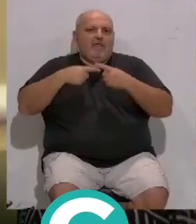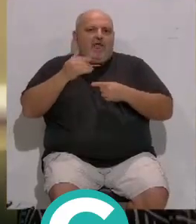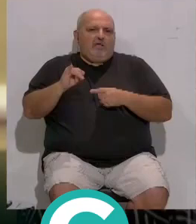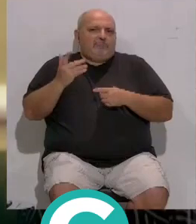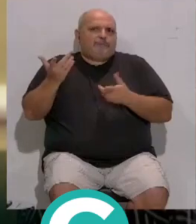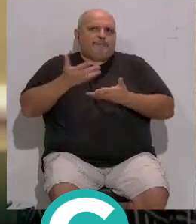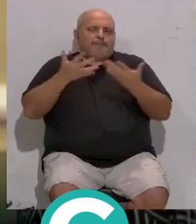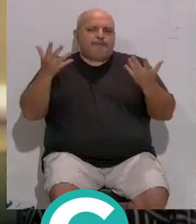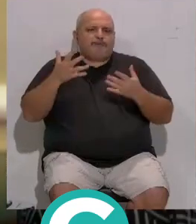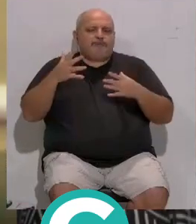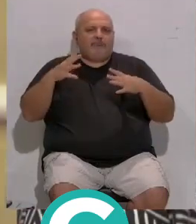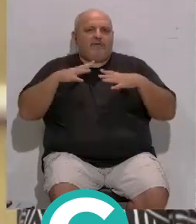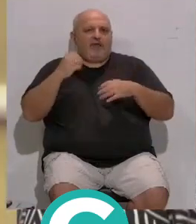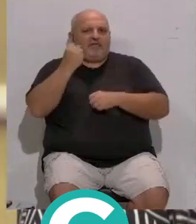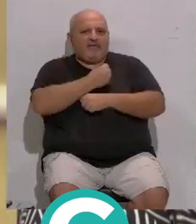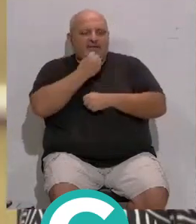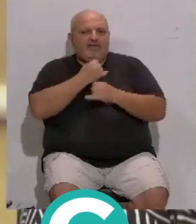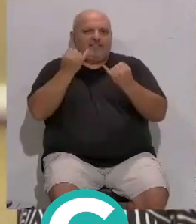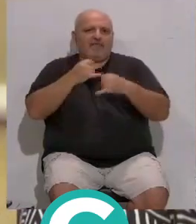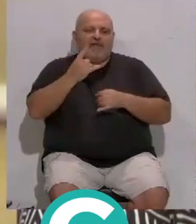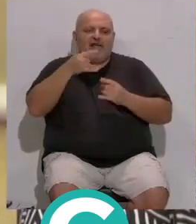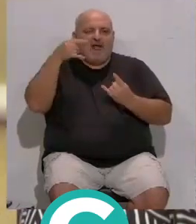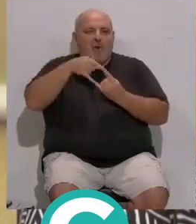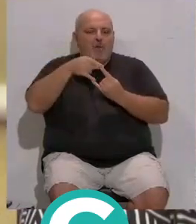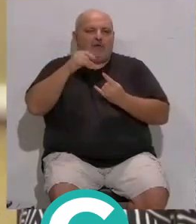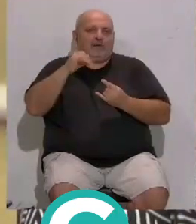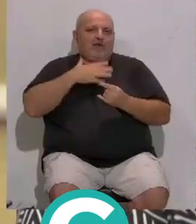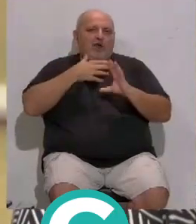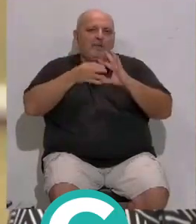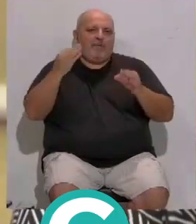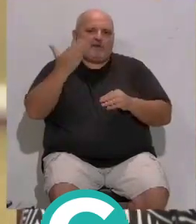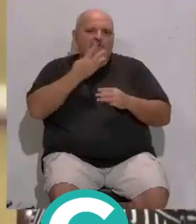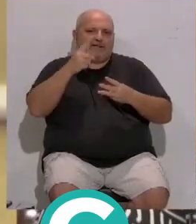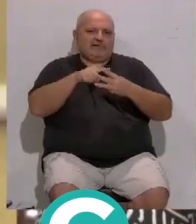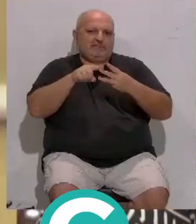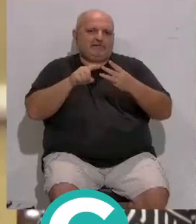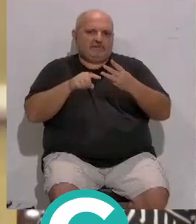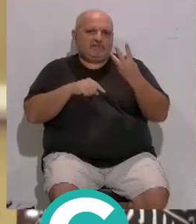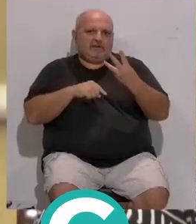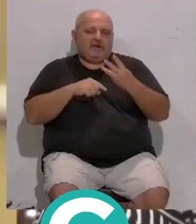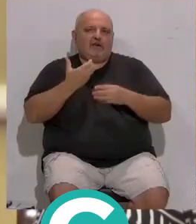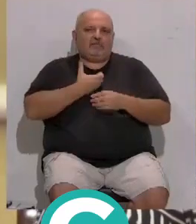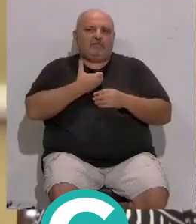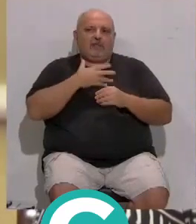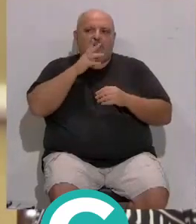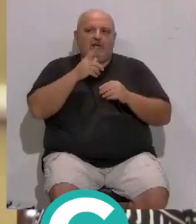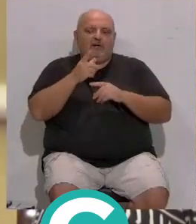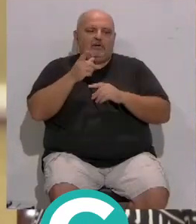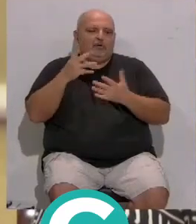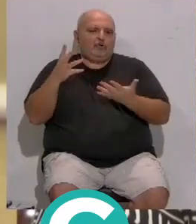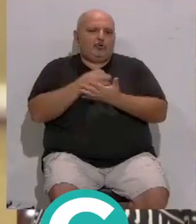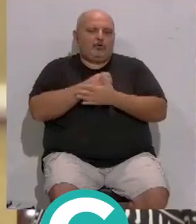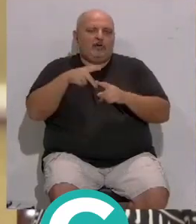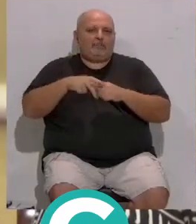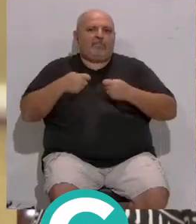cuenta, bueno, pues las vacaciones de Navidad... ...la fiesta de Halloween... ...y las Olimpiadas Escolares... ...creemos que vamos en ese camino... ...desde el Ayuntamiento vamos a poner... ...todas